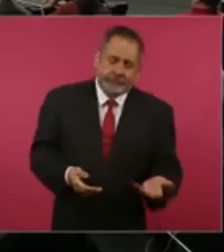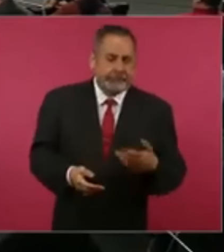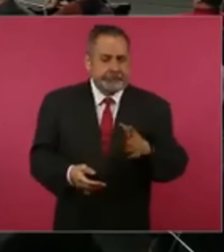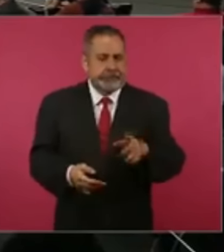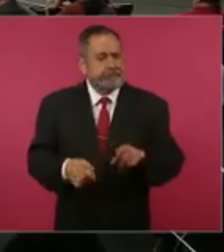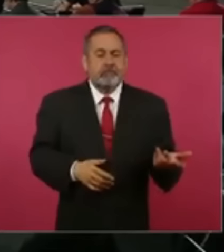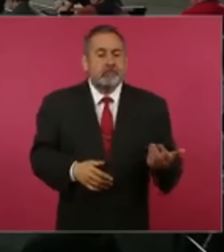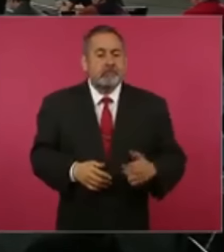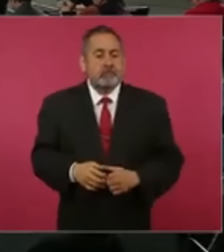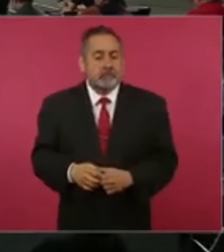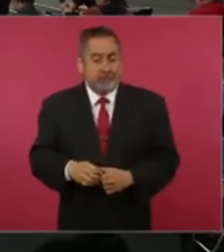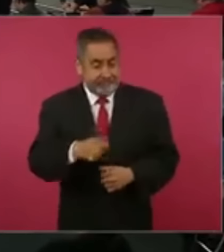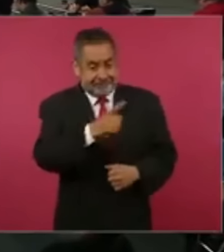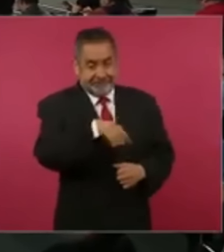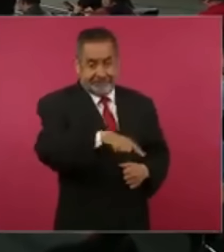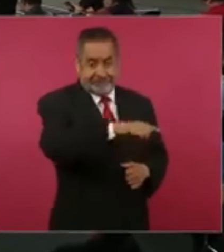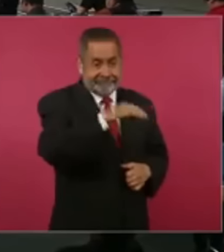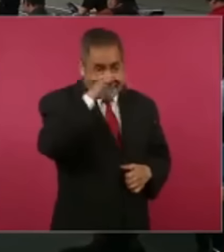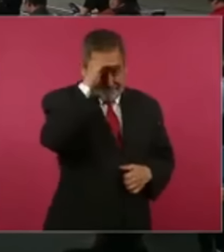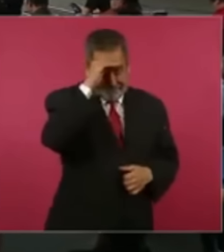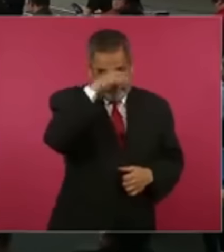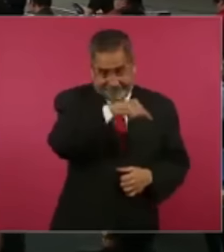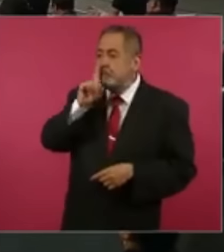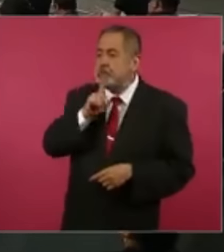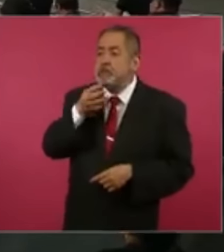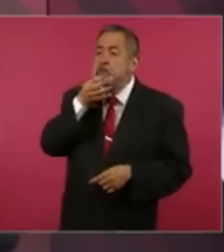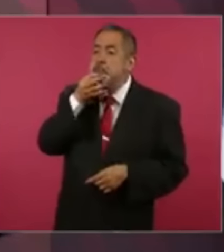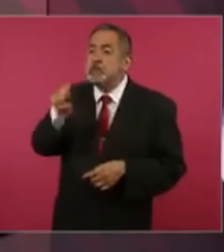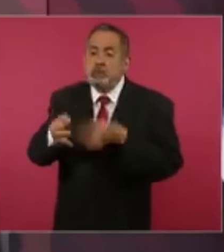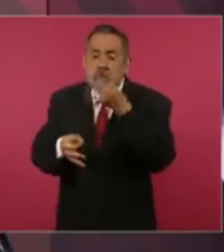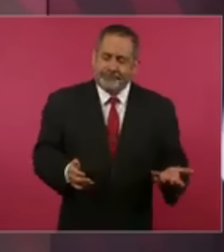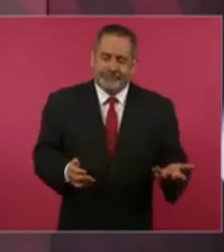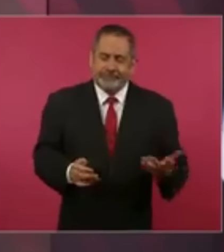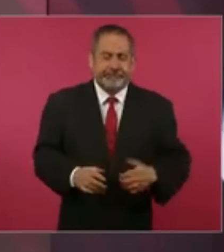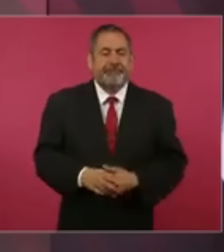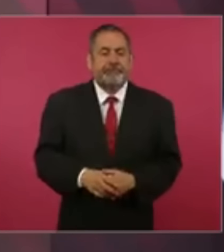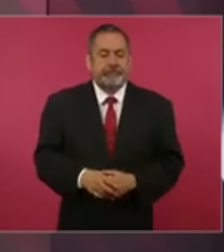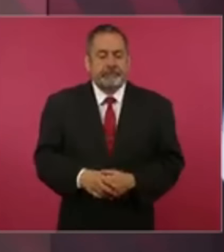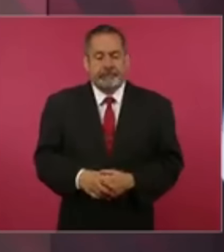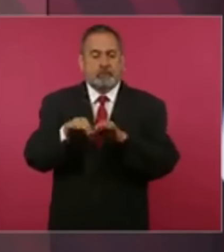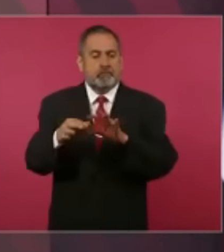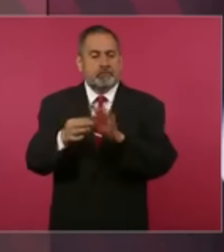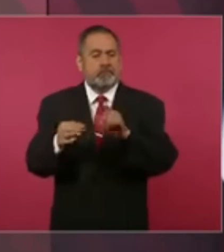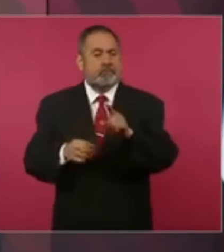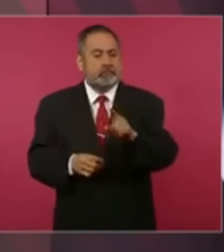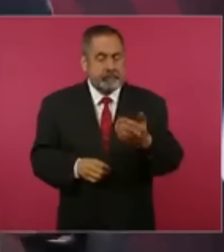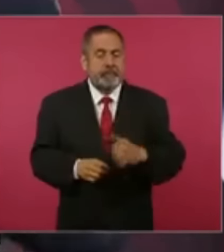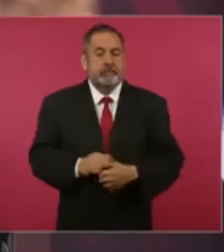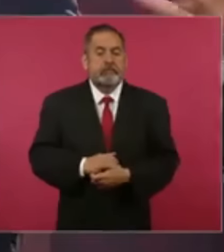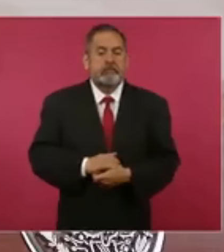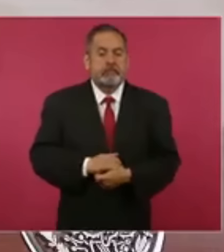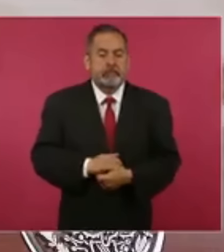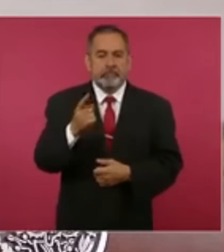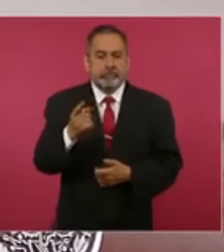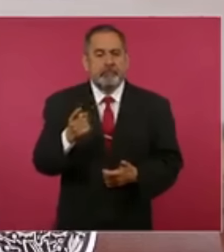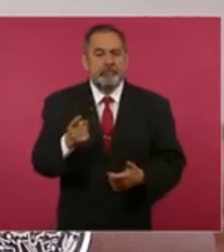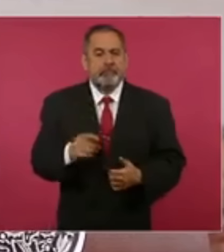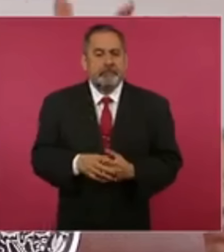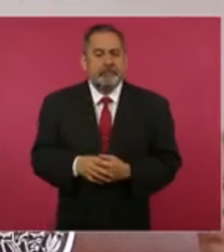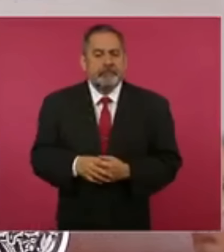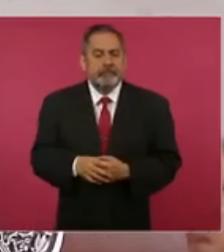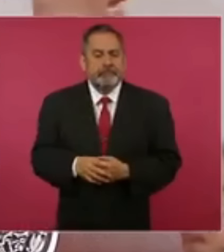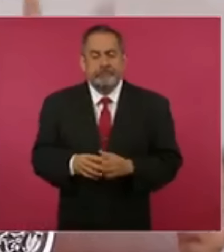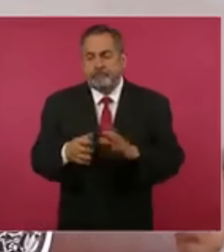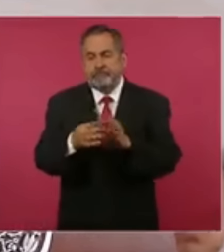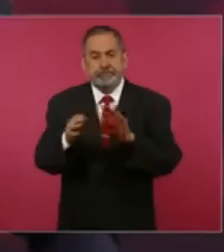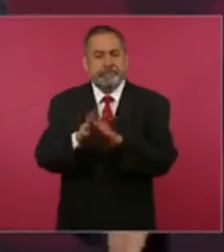Porque piensan que de esa manera van a manipular. Lo interesante, lo importante, lo excepcional, es que